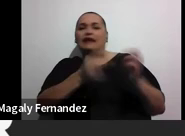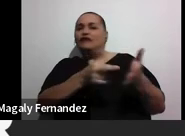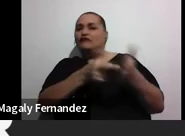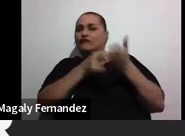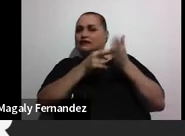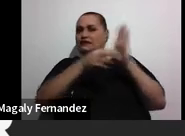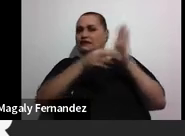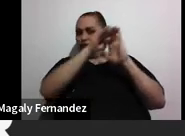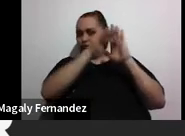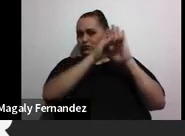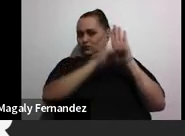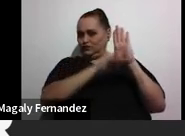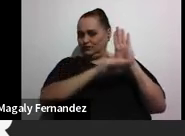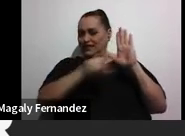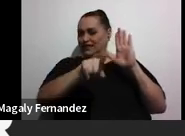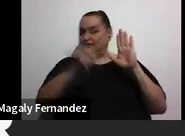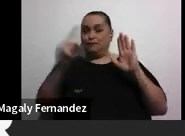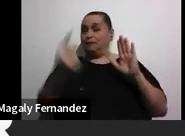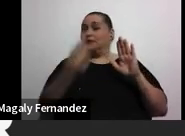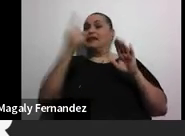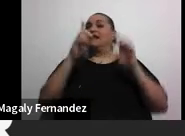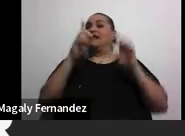es el primer como diagnóstico que nos hacemos.